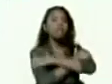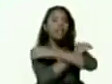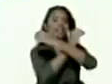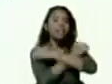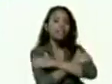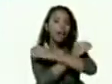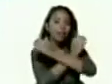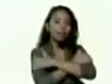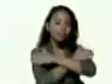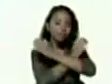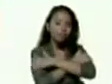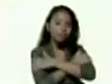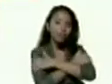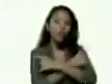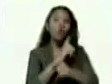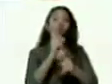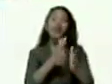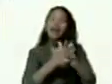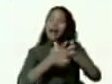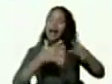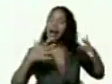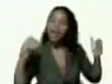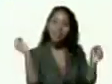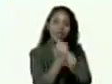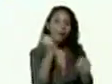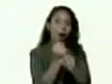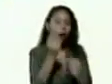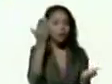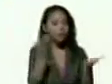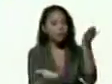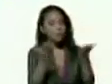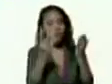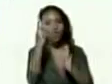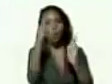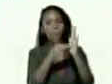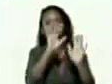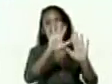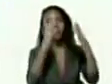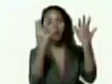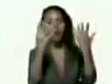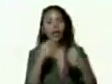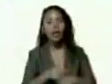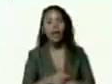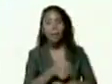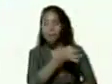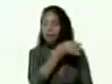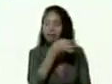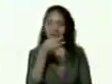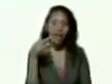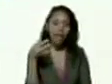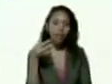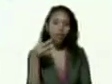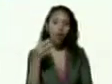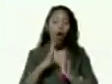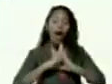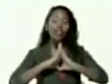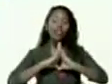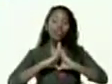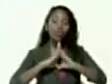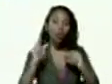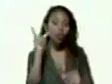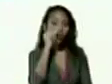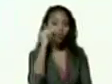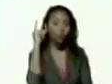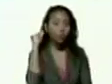porque han hecho un extraordinario trabajo el balance que tenemos en el 2019 es extraordinario a todos y a